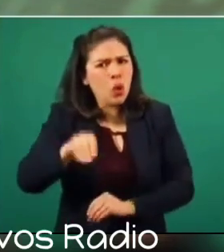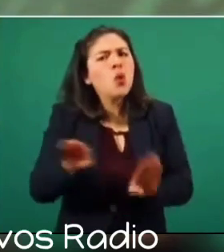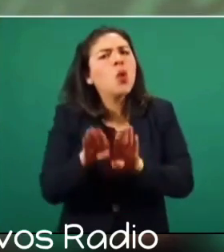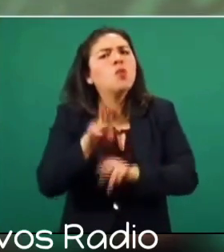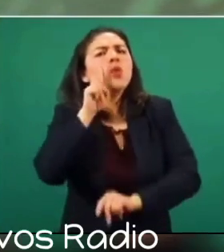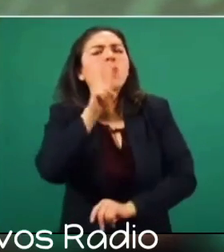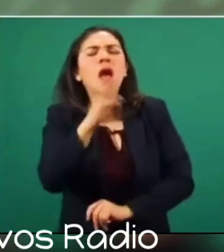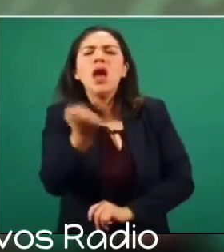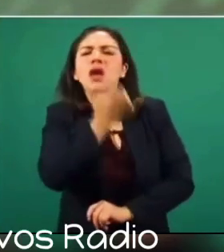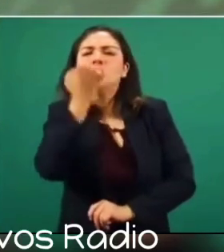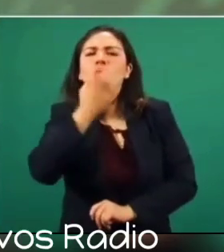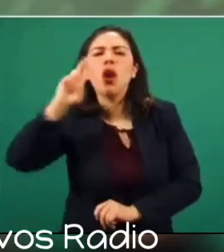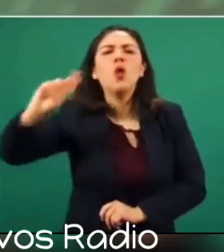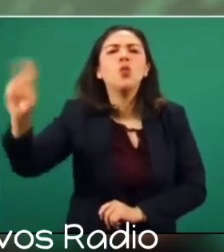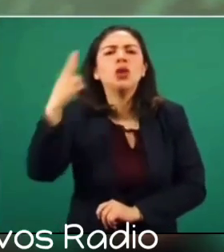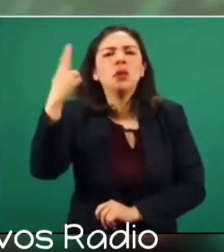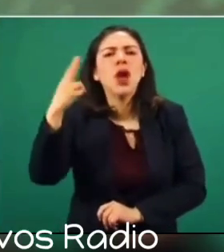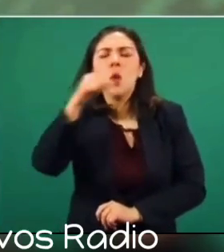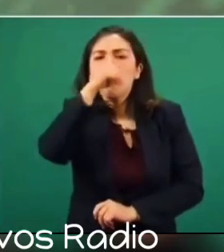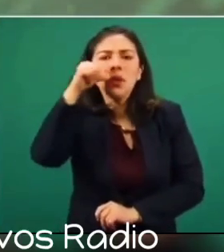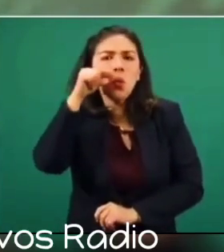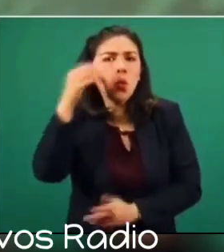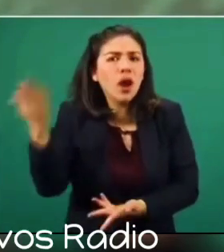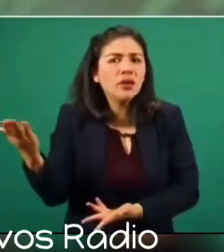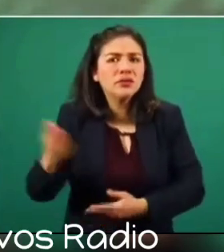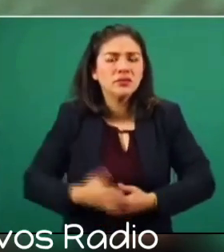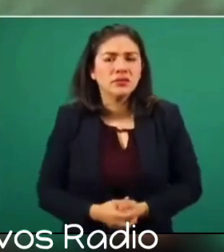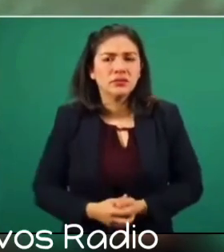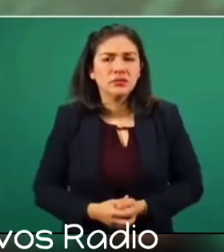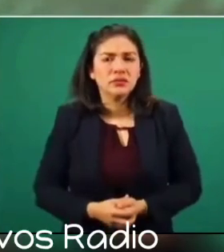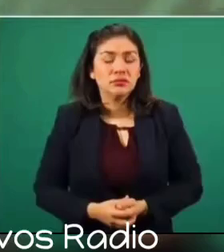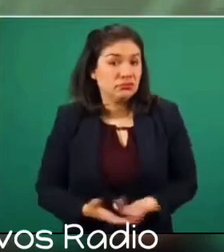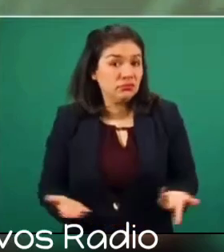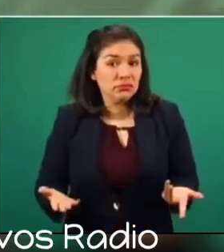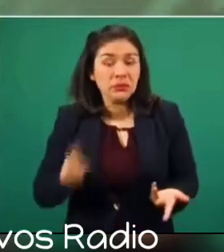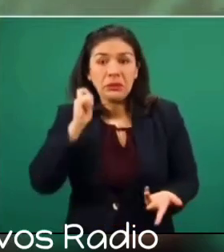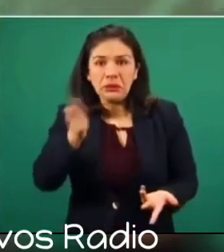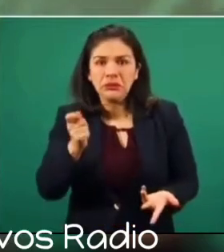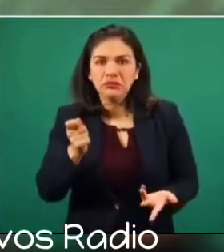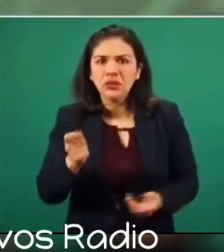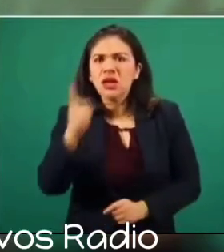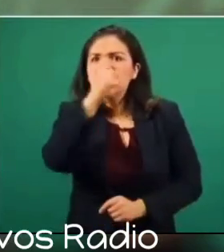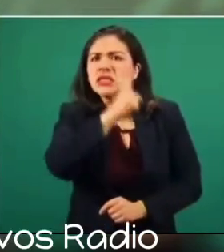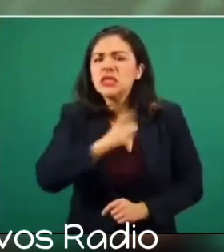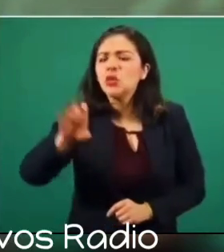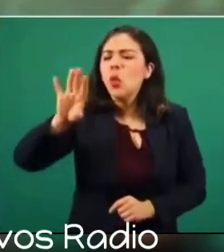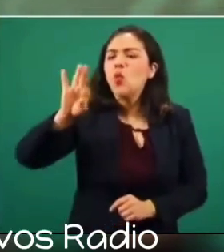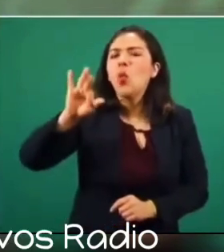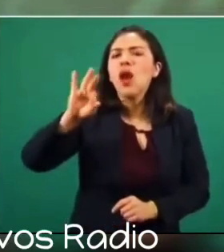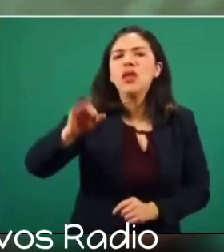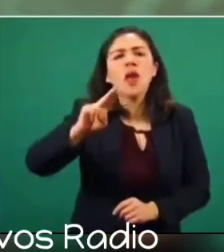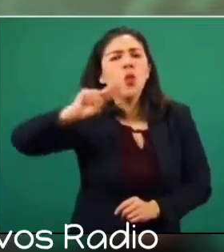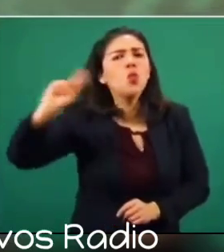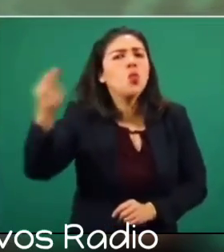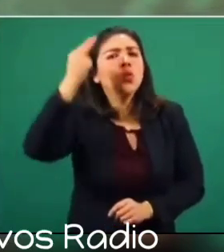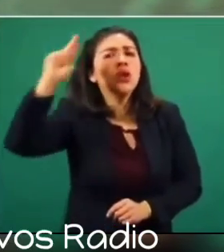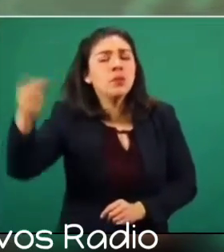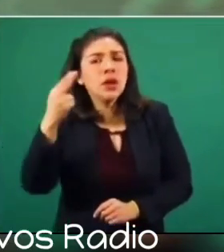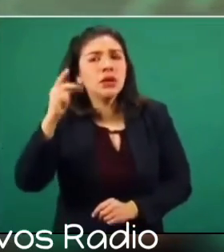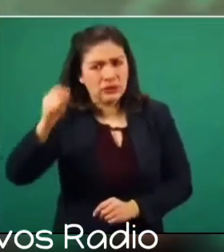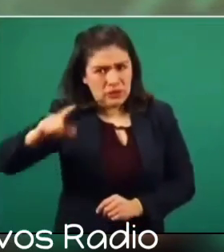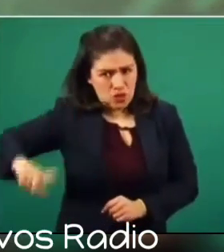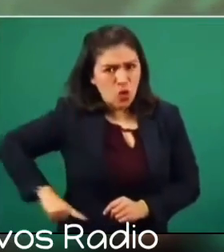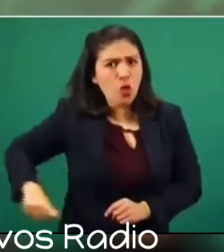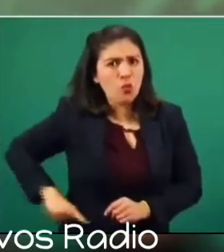las universidades Benito Juárez, son 140 universidades públicas,